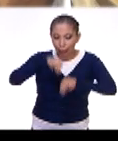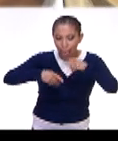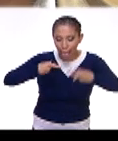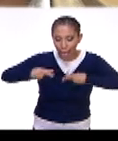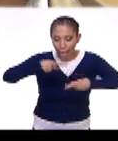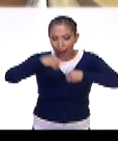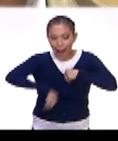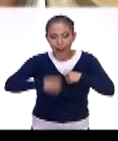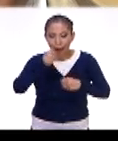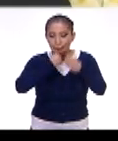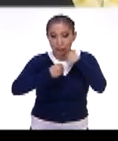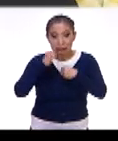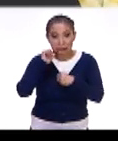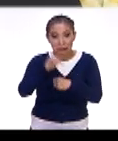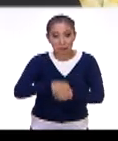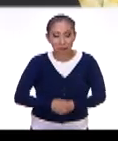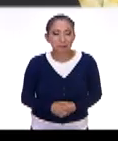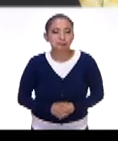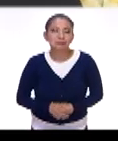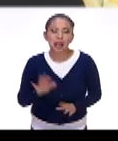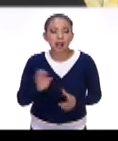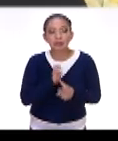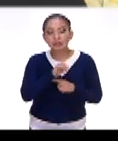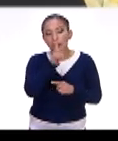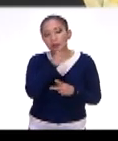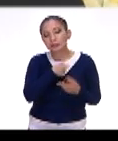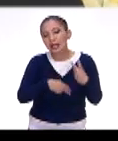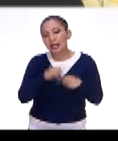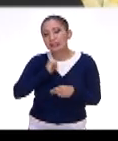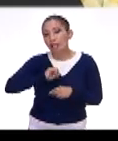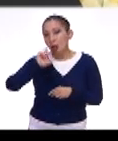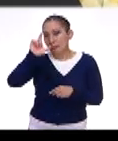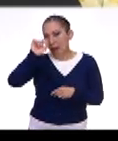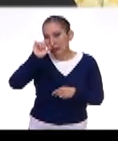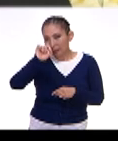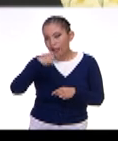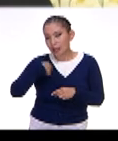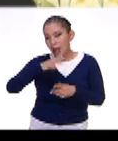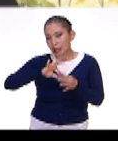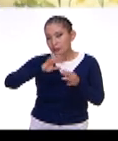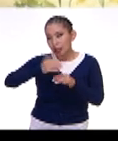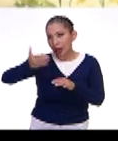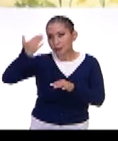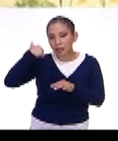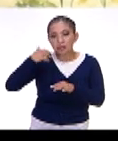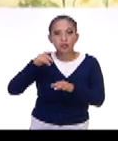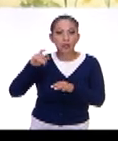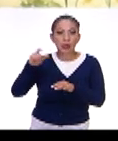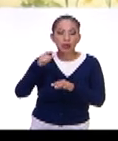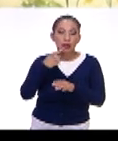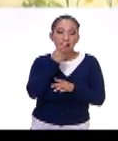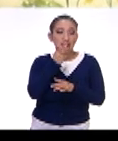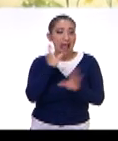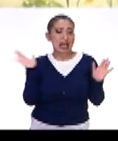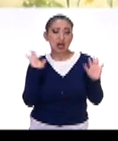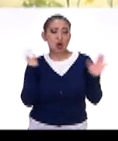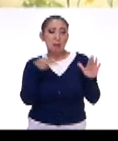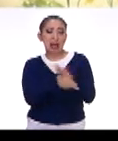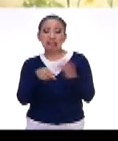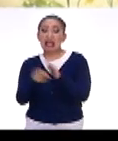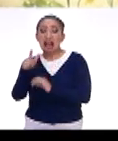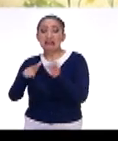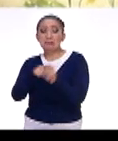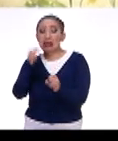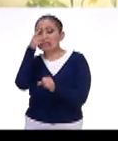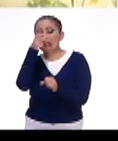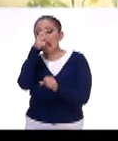y los consumen. Y ahí luego viene el siglo XX, y es lo que te he explicado hace rato, donde decimos, no, hay que acabar con